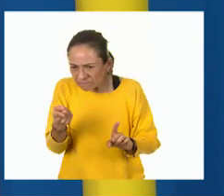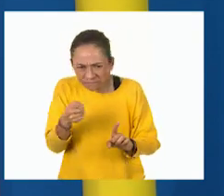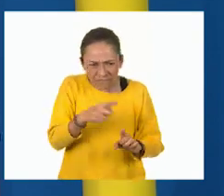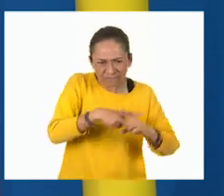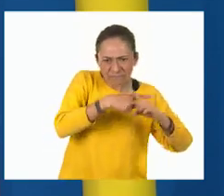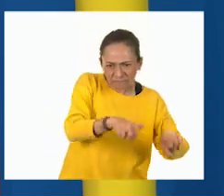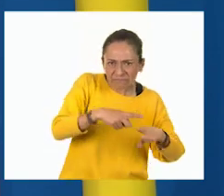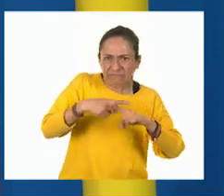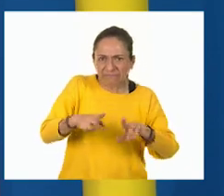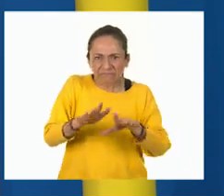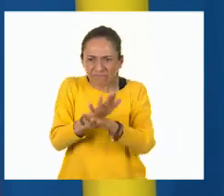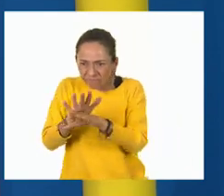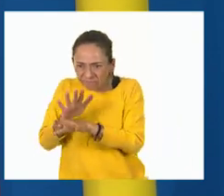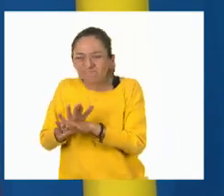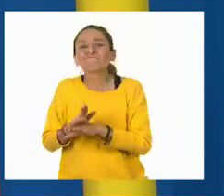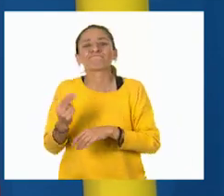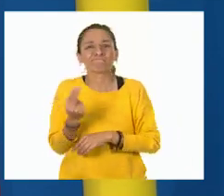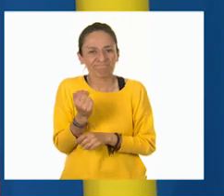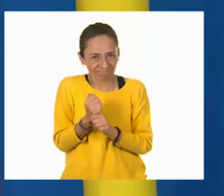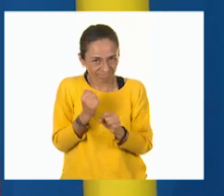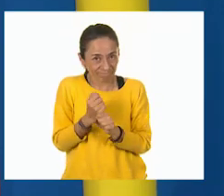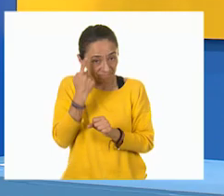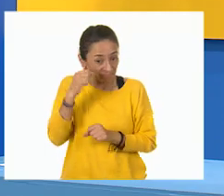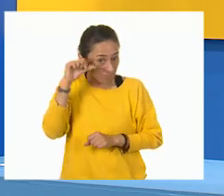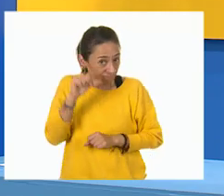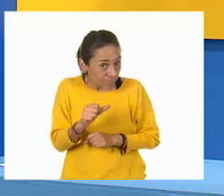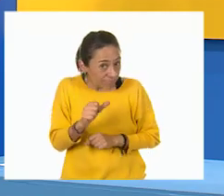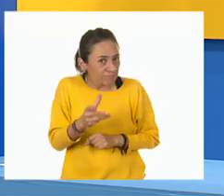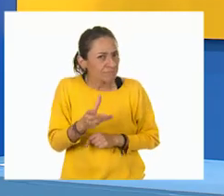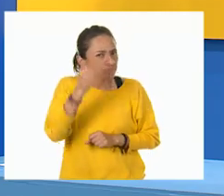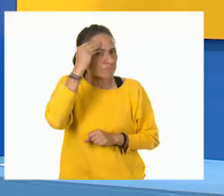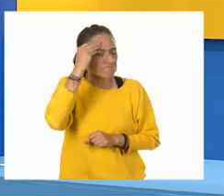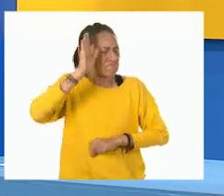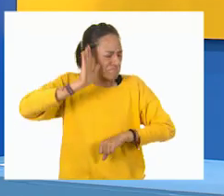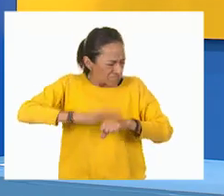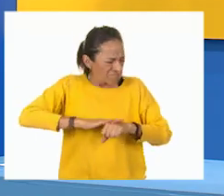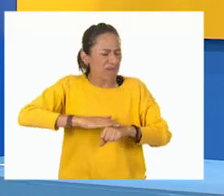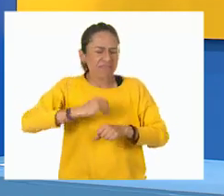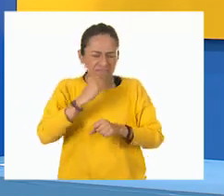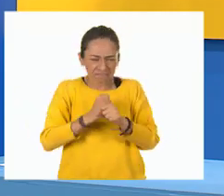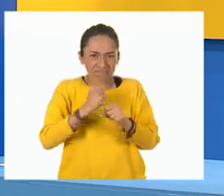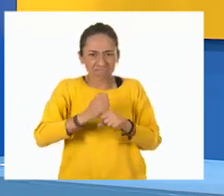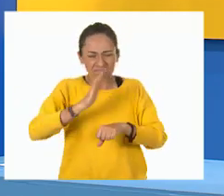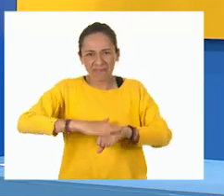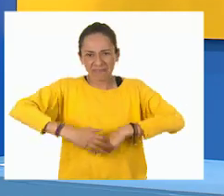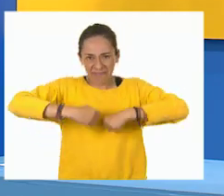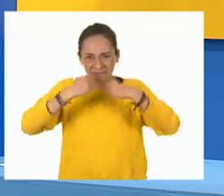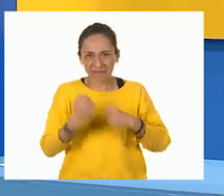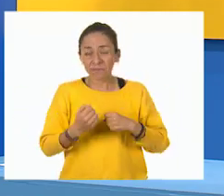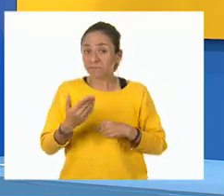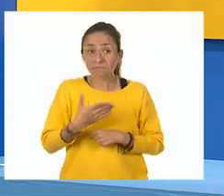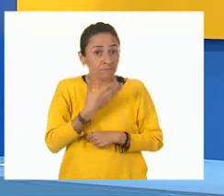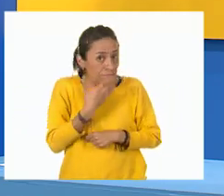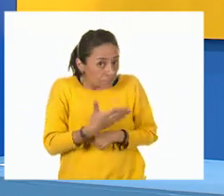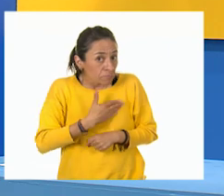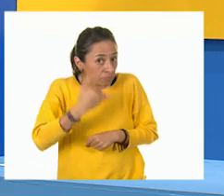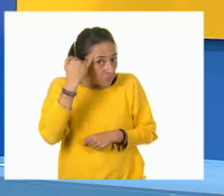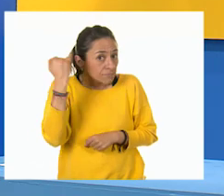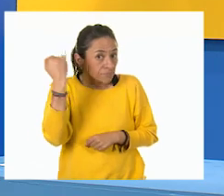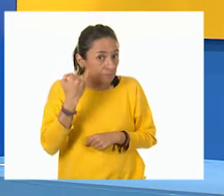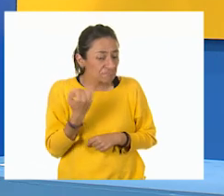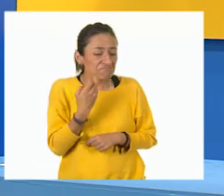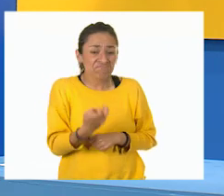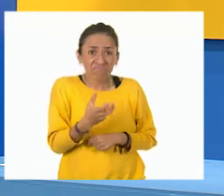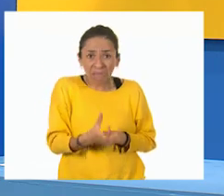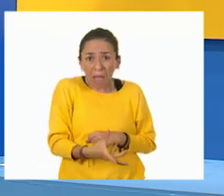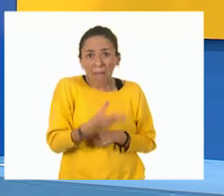para afianzar lo que vimos, ¿no crees? Claro, Jenny. Y qué bueno que lo planteas, ya que es un aprendizaje que seguirán